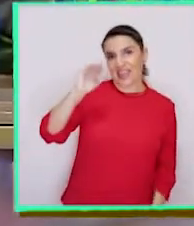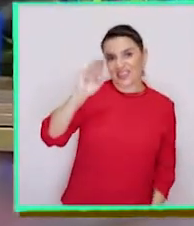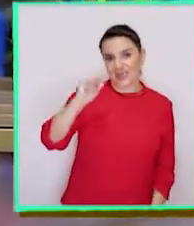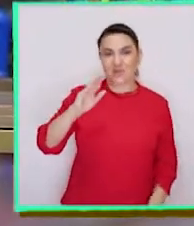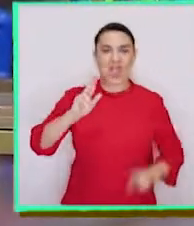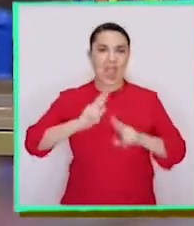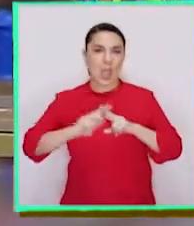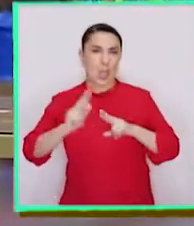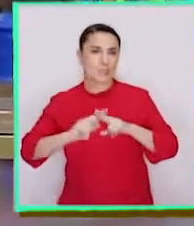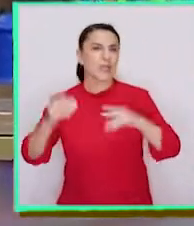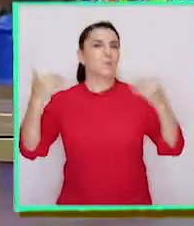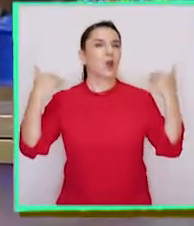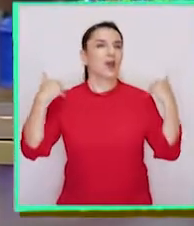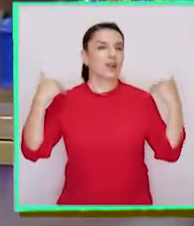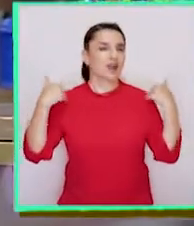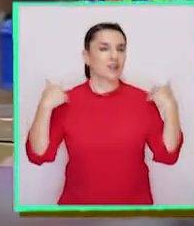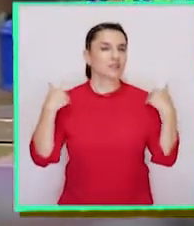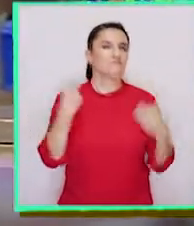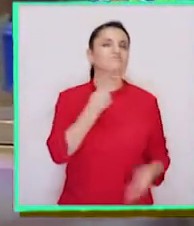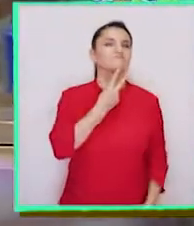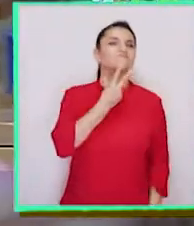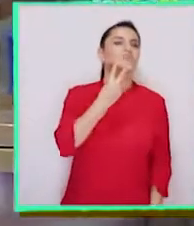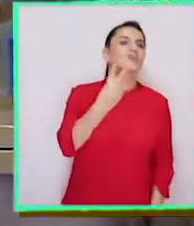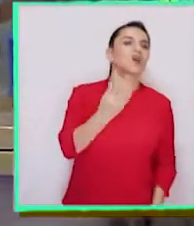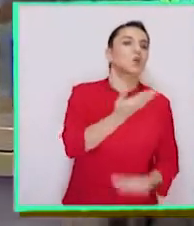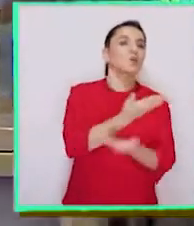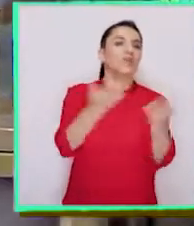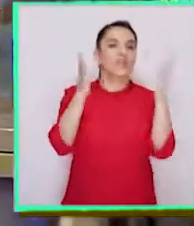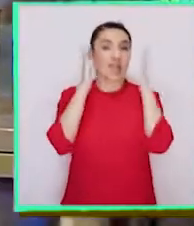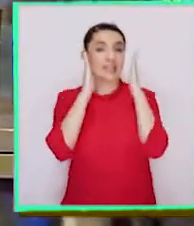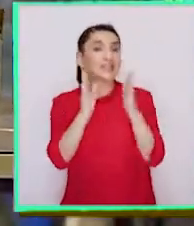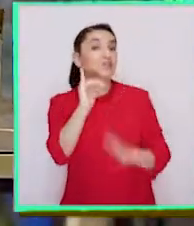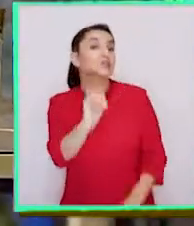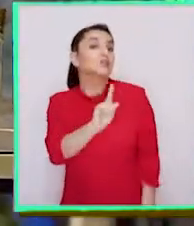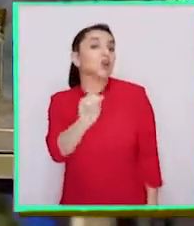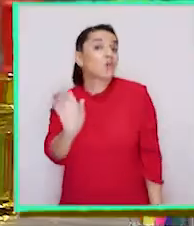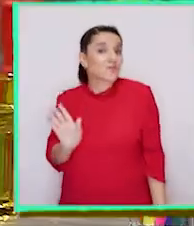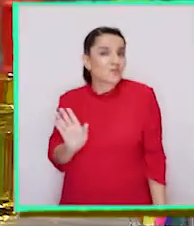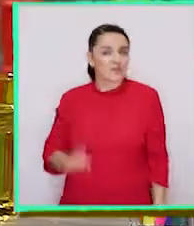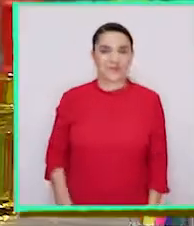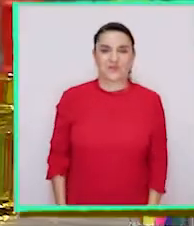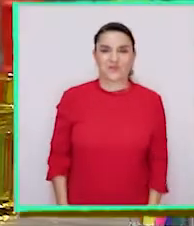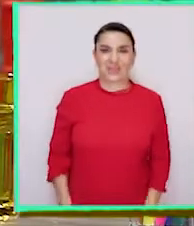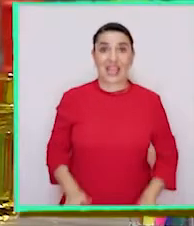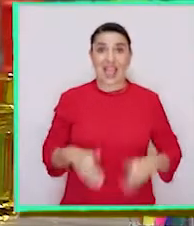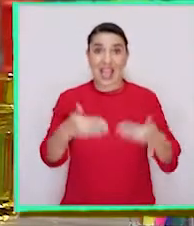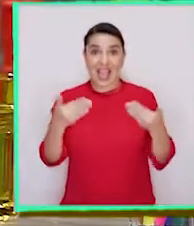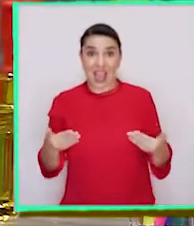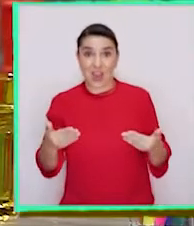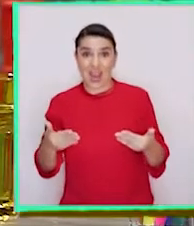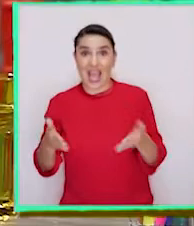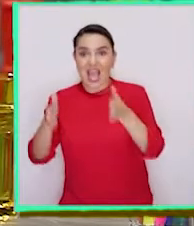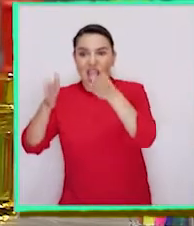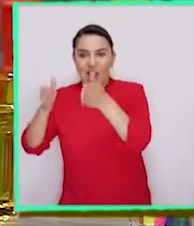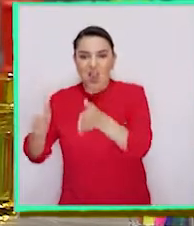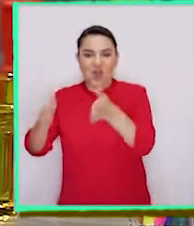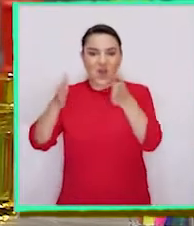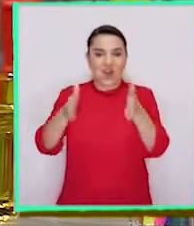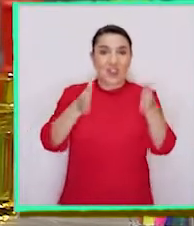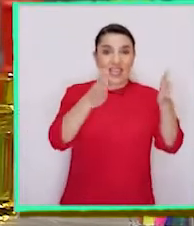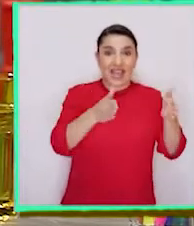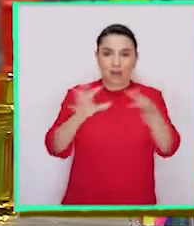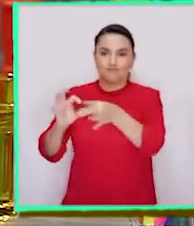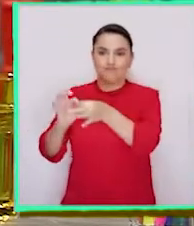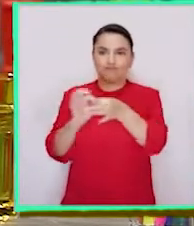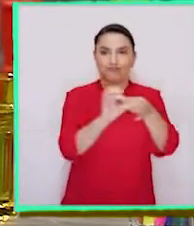despedirnos hacemos un ejercicio para ver qué tan atentos estaban? Vamos a ordenar una secuencia de